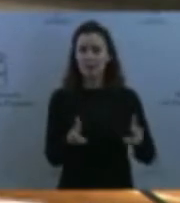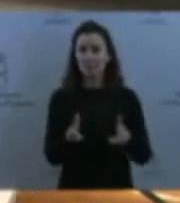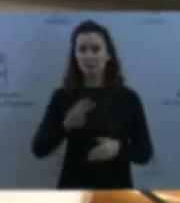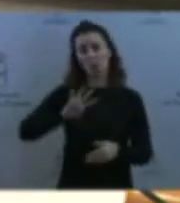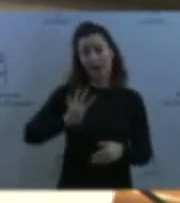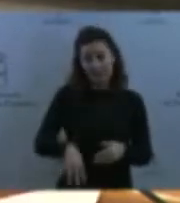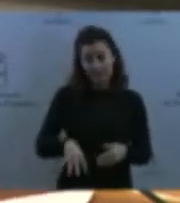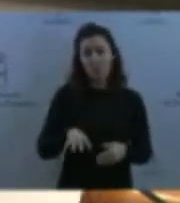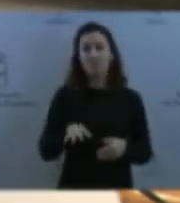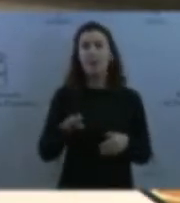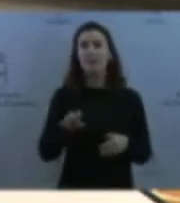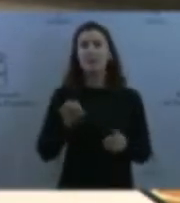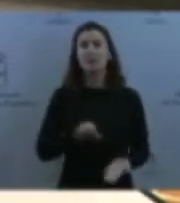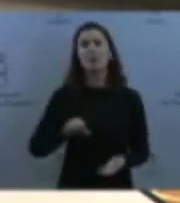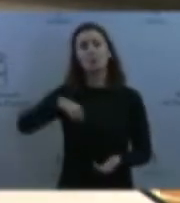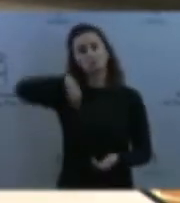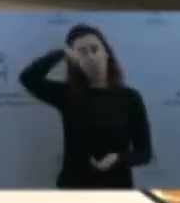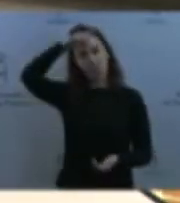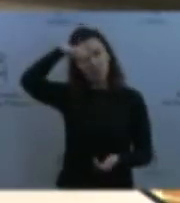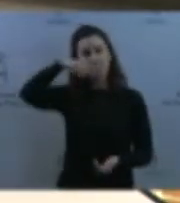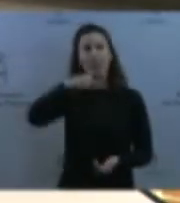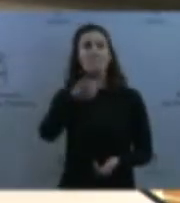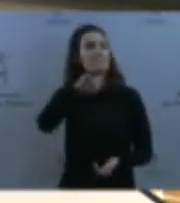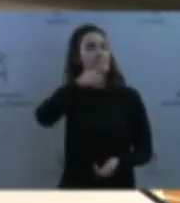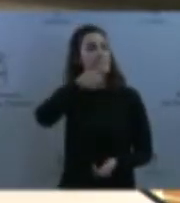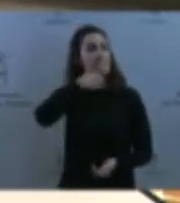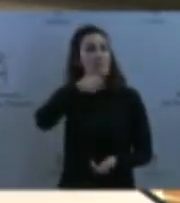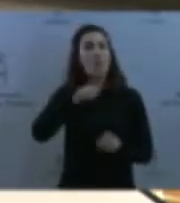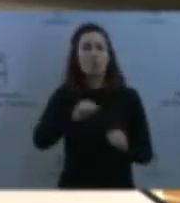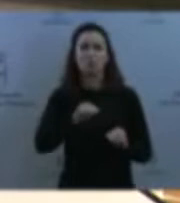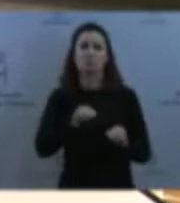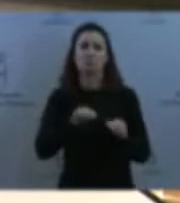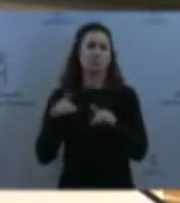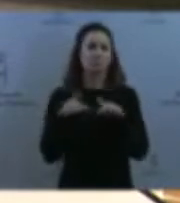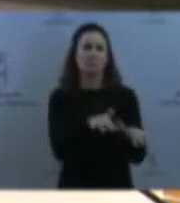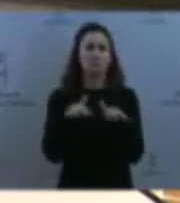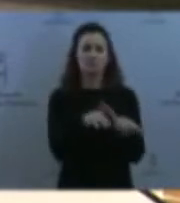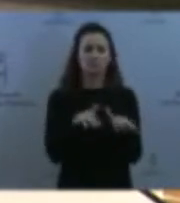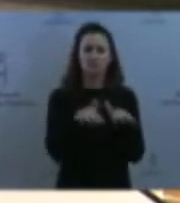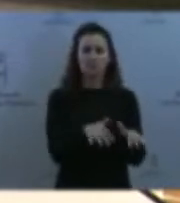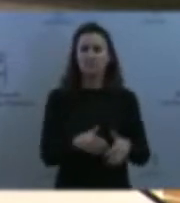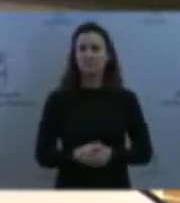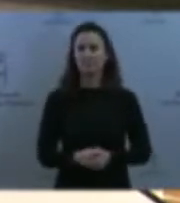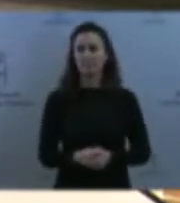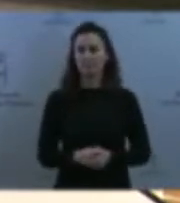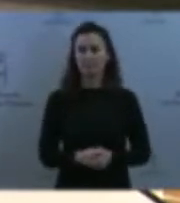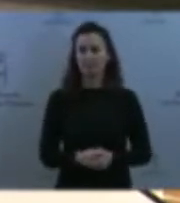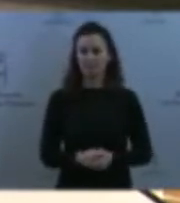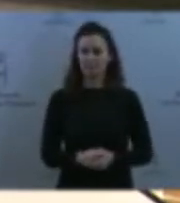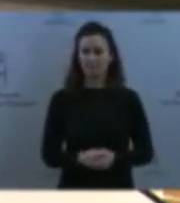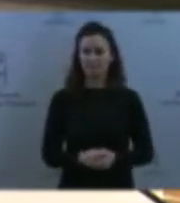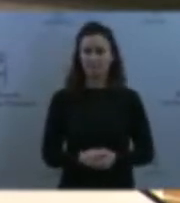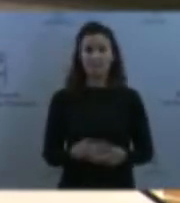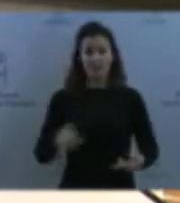Melilla, las que atienden a un mayor número. En Asturias hemos pasado esa evolución que ya le contesté a la